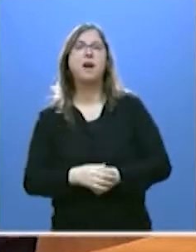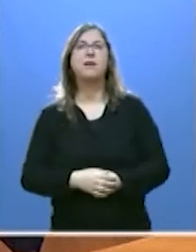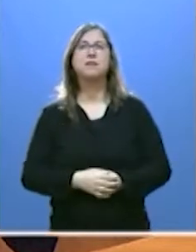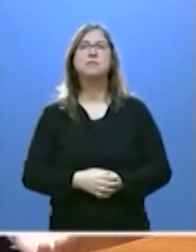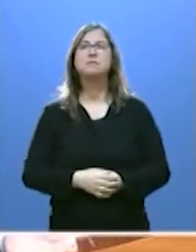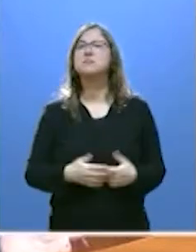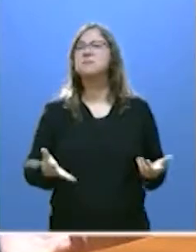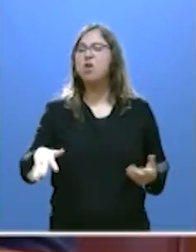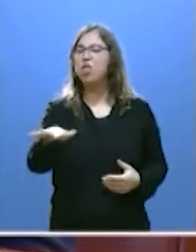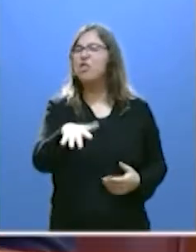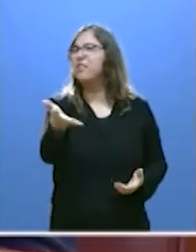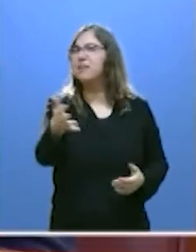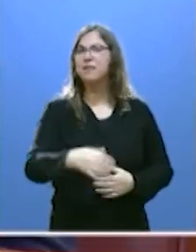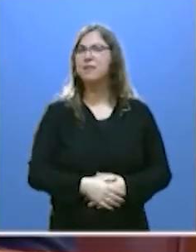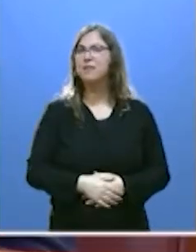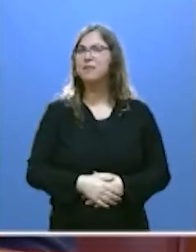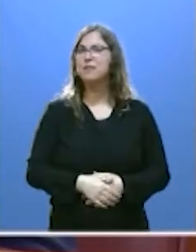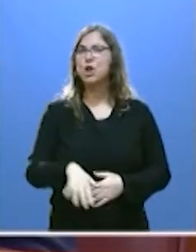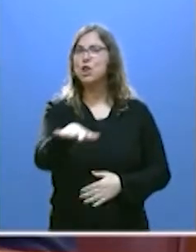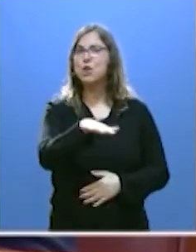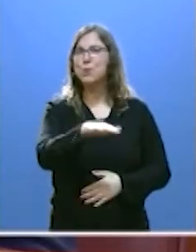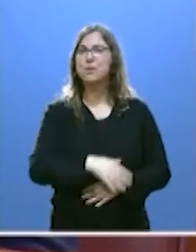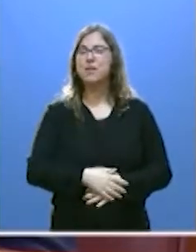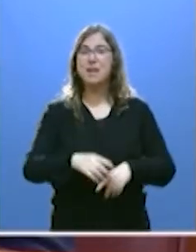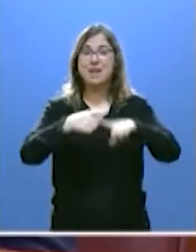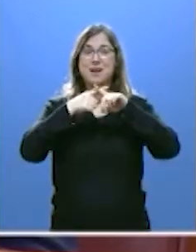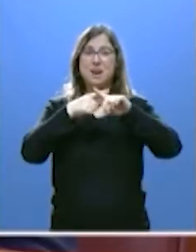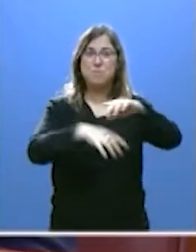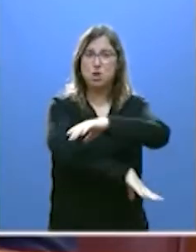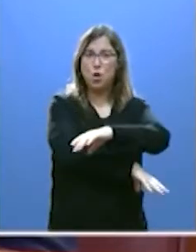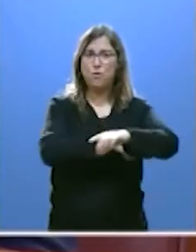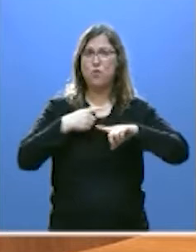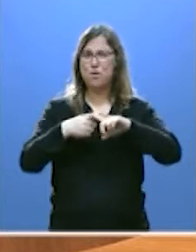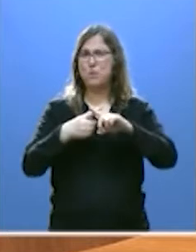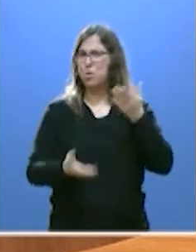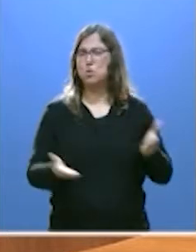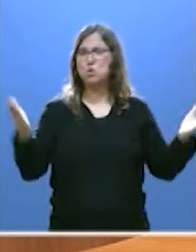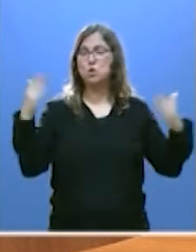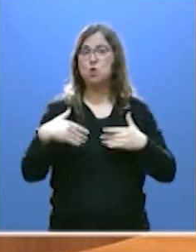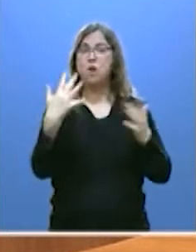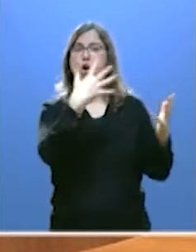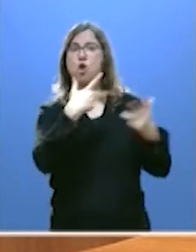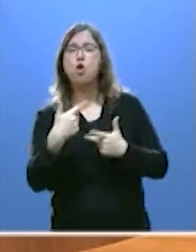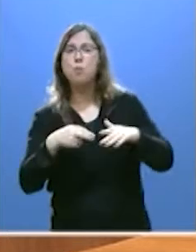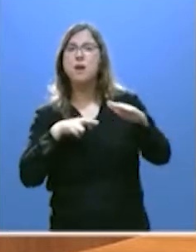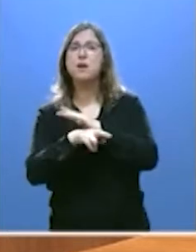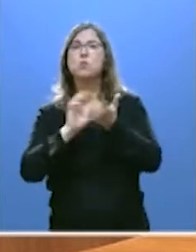¿dónde estaba usted? El reparto injusto de fondos que quita recursos a Castilla y León en el fondo extraordinario no